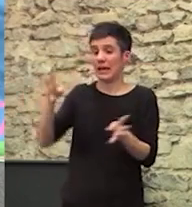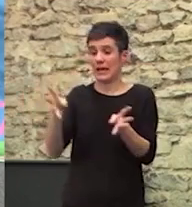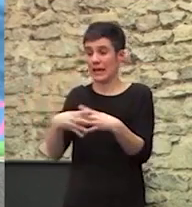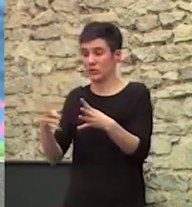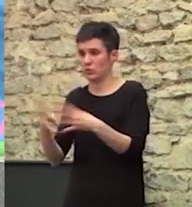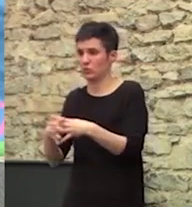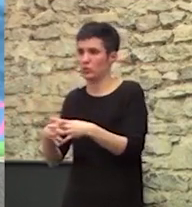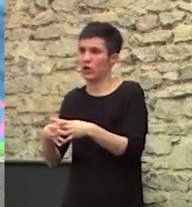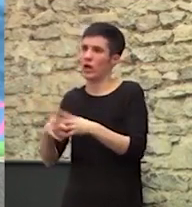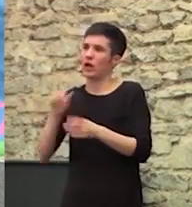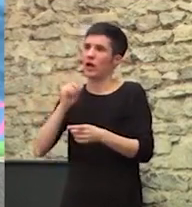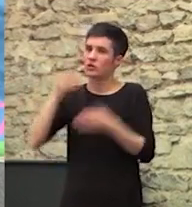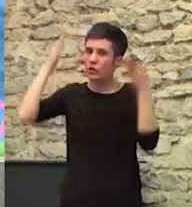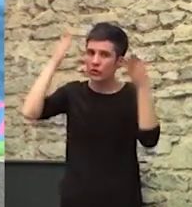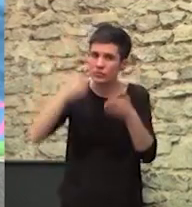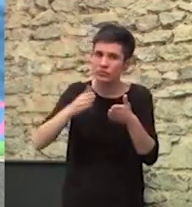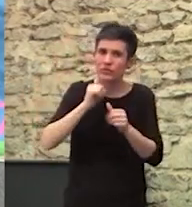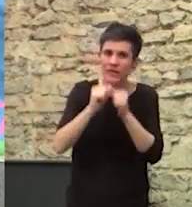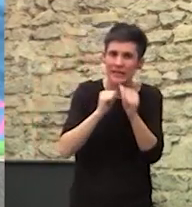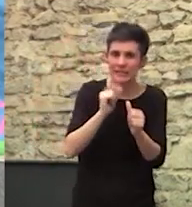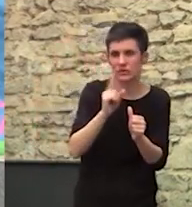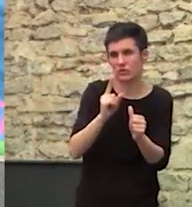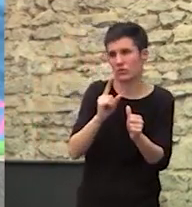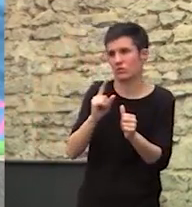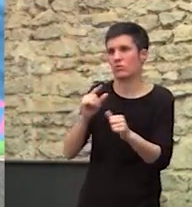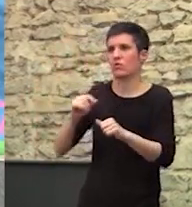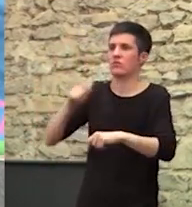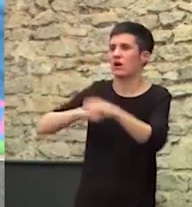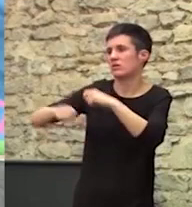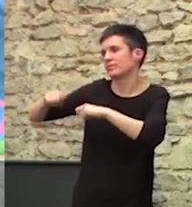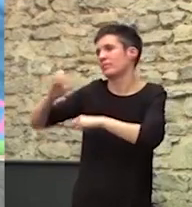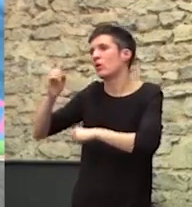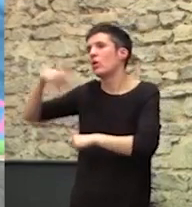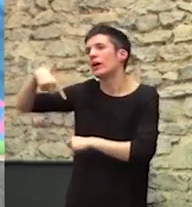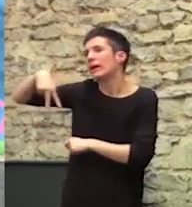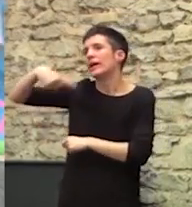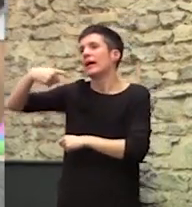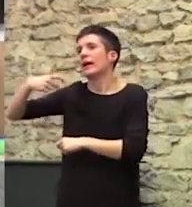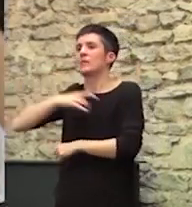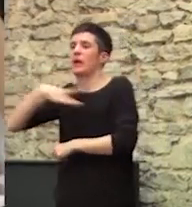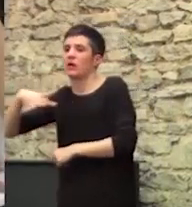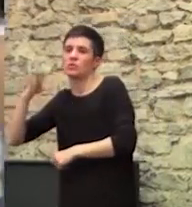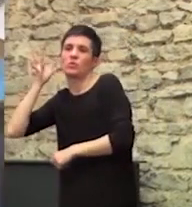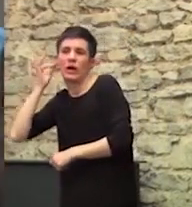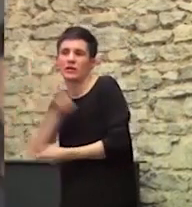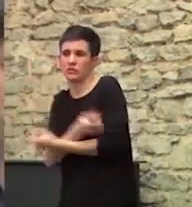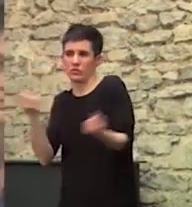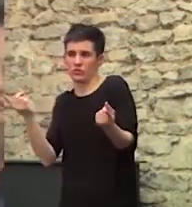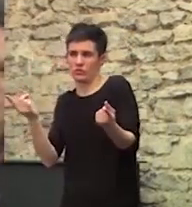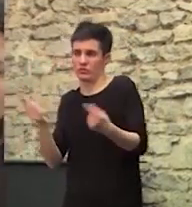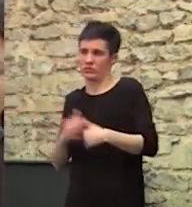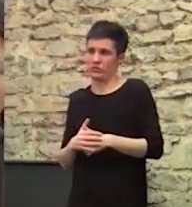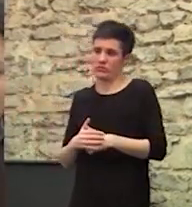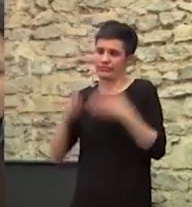solo de las gitanas Si analizamos la de las mujeres también Si analizamos la de los payos también ha pasado Pero nosotros analizamos la de los gitanos Y